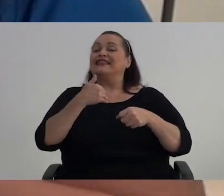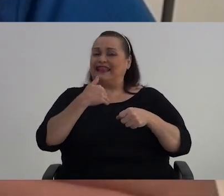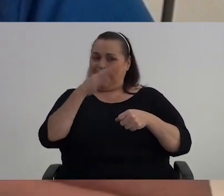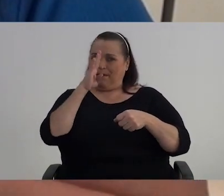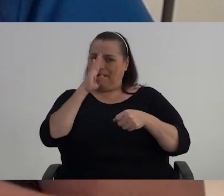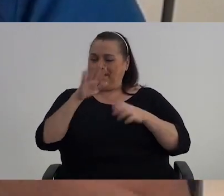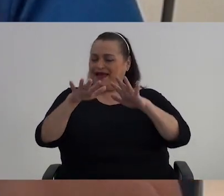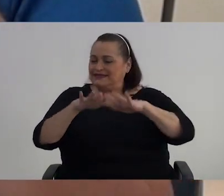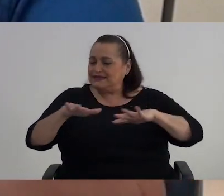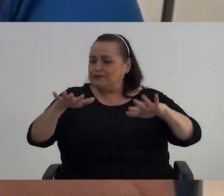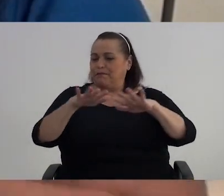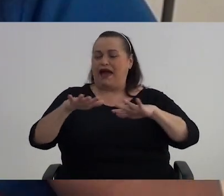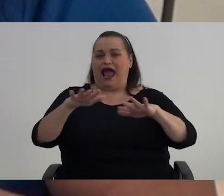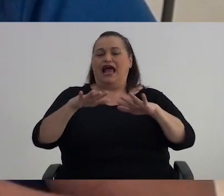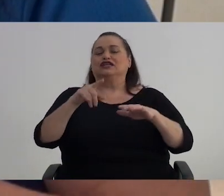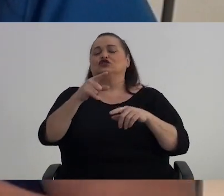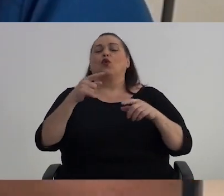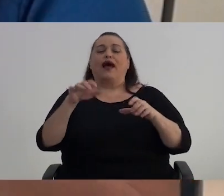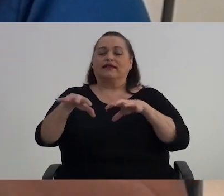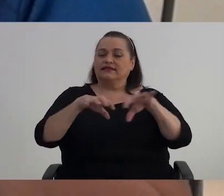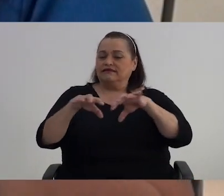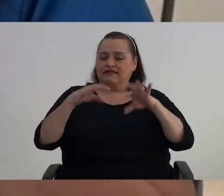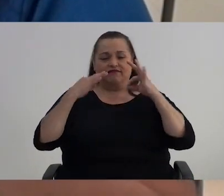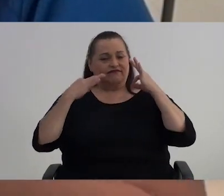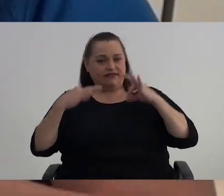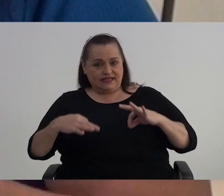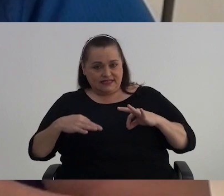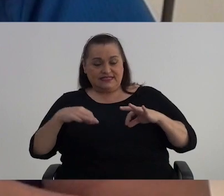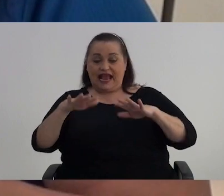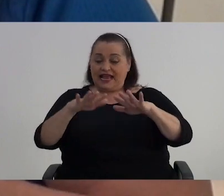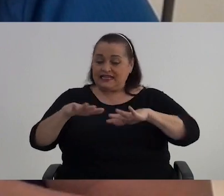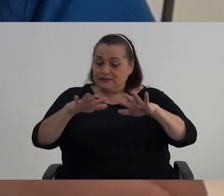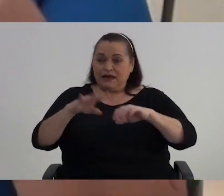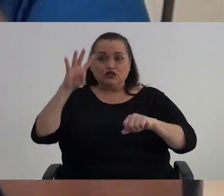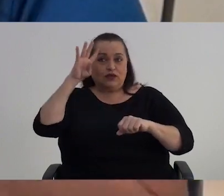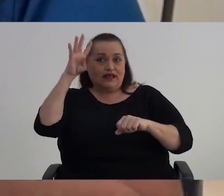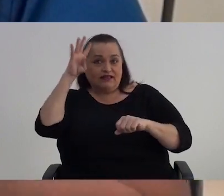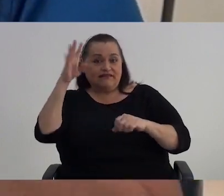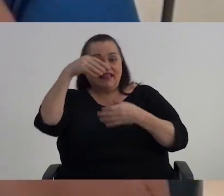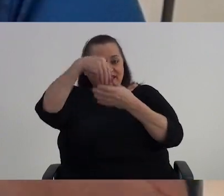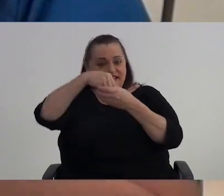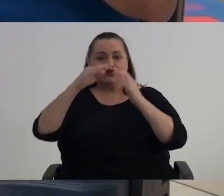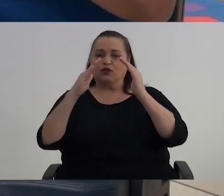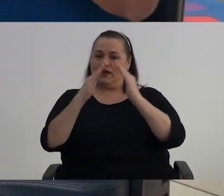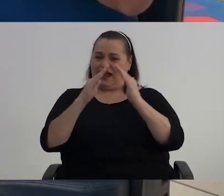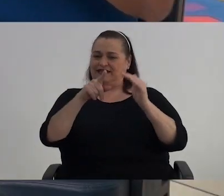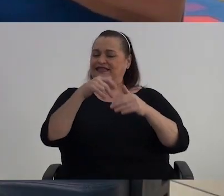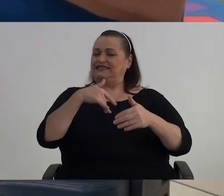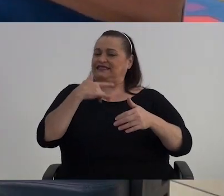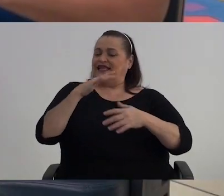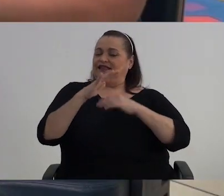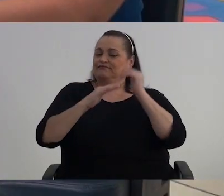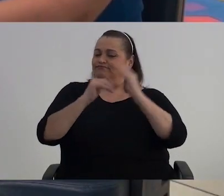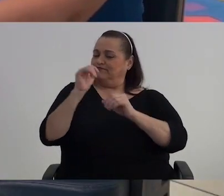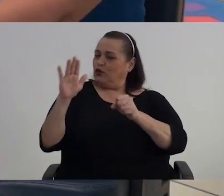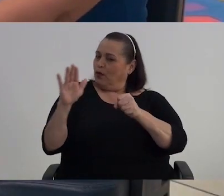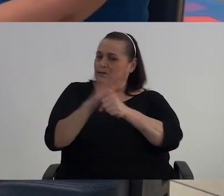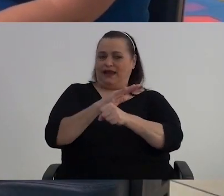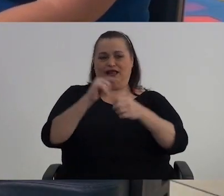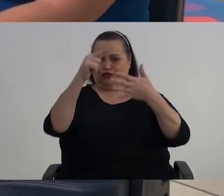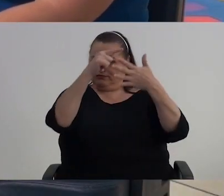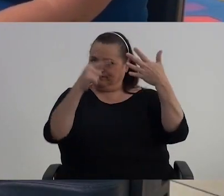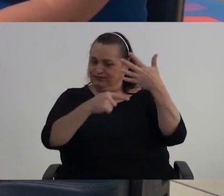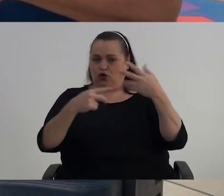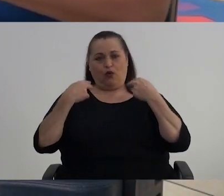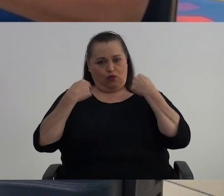espacio de socialización Un espacio de actividad física, un espacio de productividad dentro de casa Para que se sienta completo en todas esas esferas